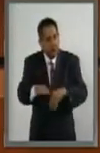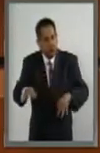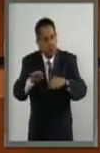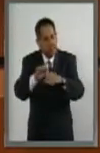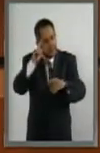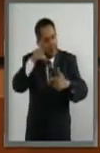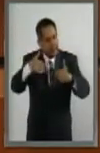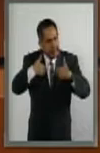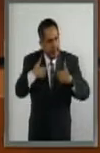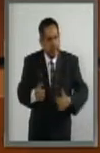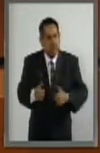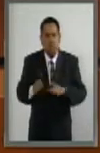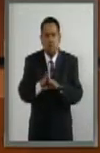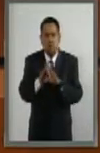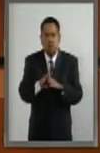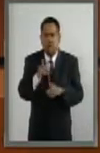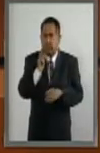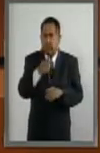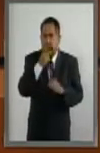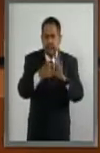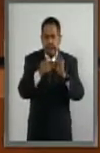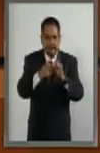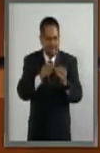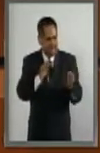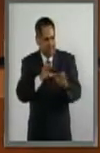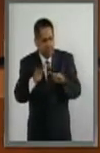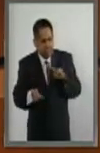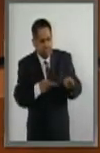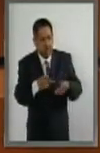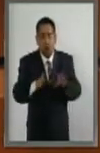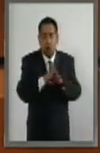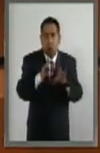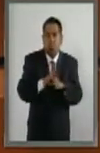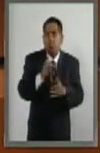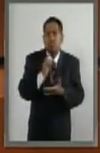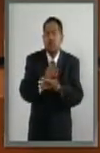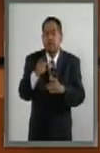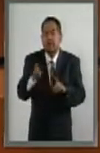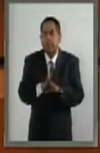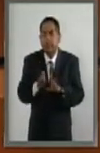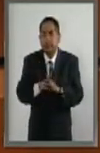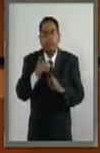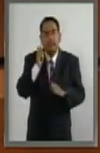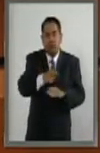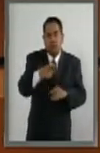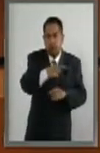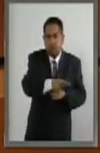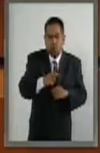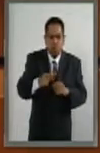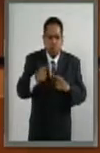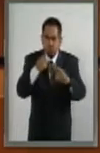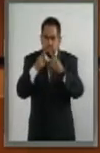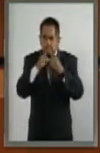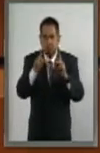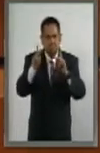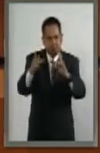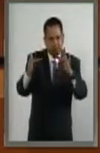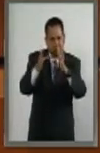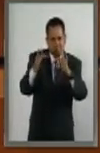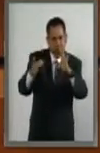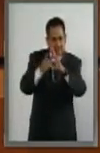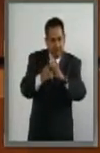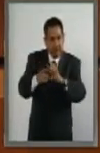entendamos, así como se mencionó en la comparecencia, que únicamente a través de la construcción de puentes de largo